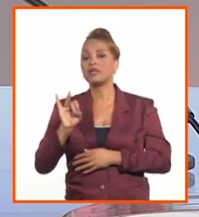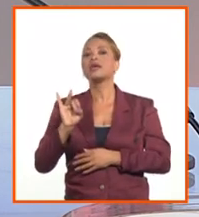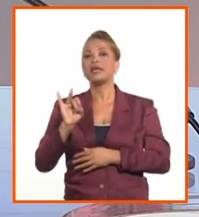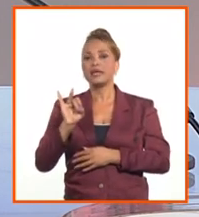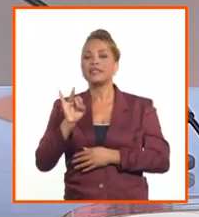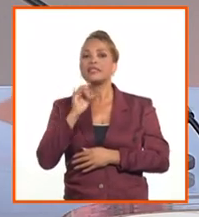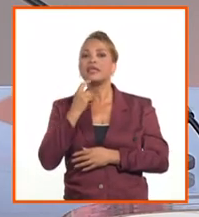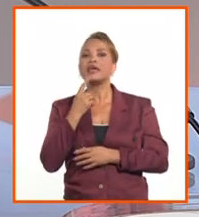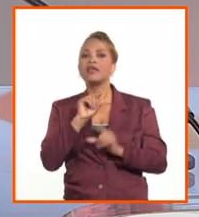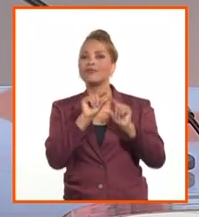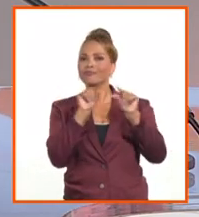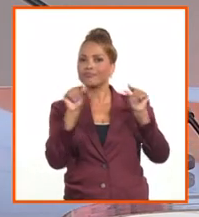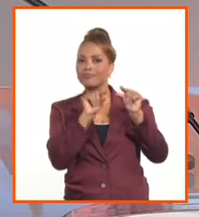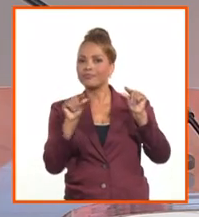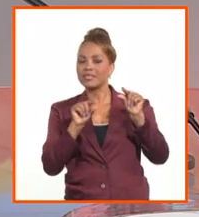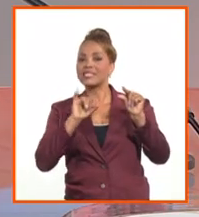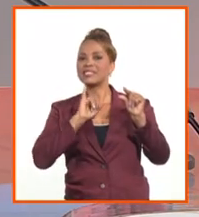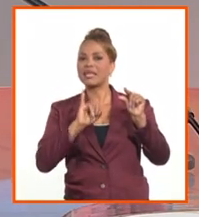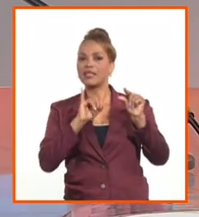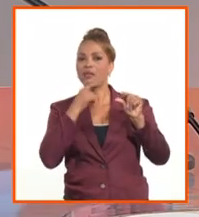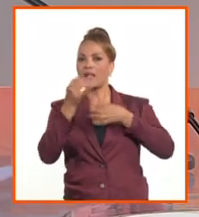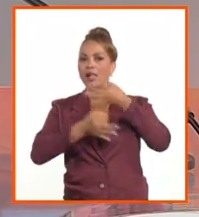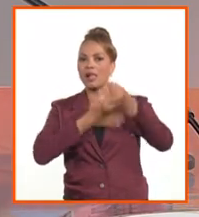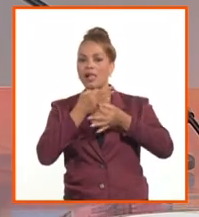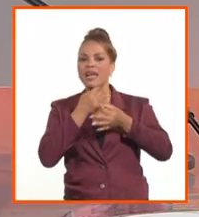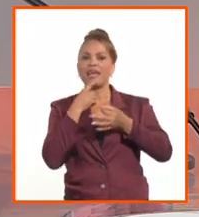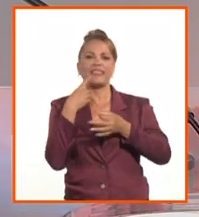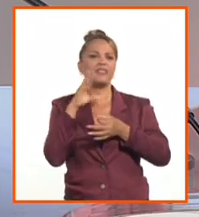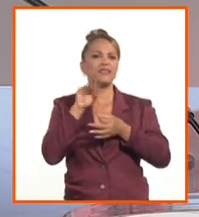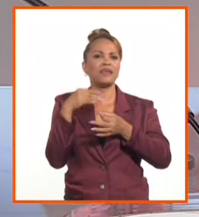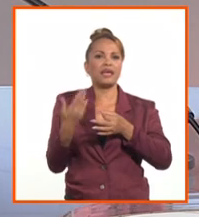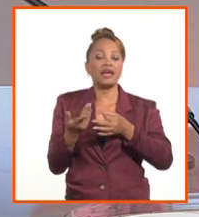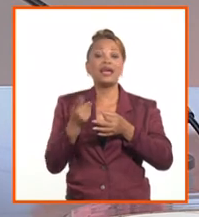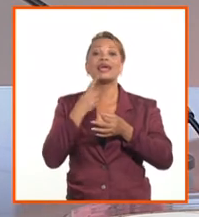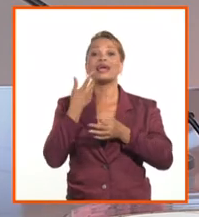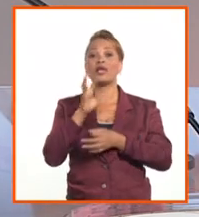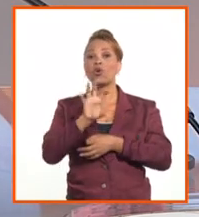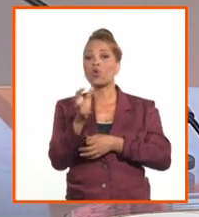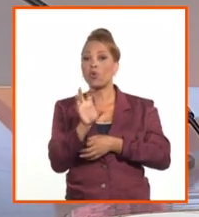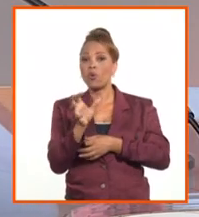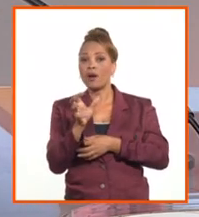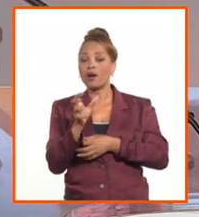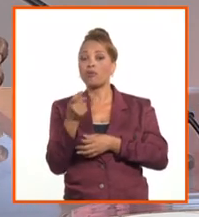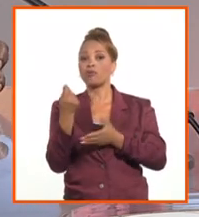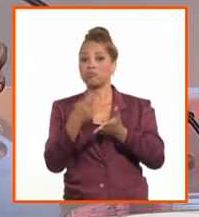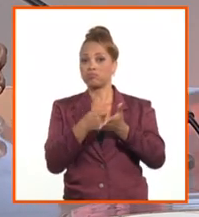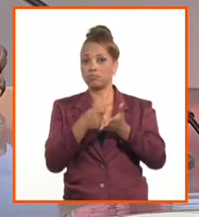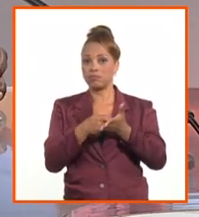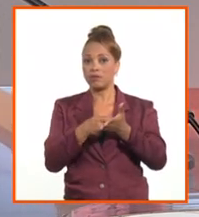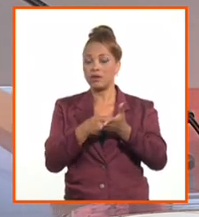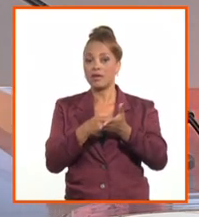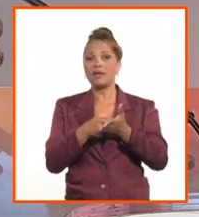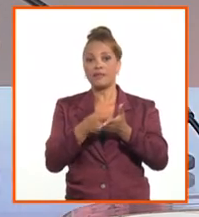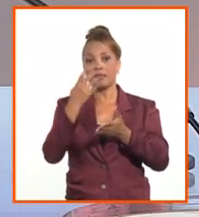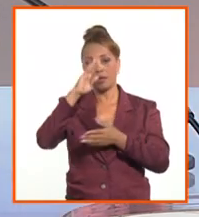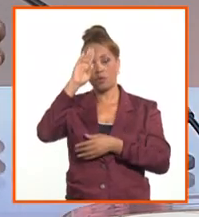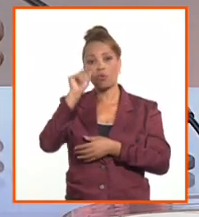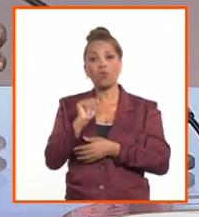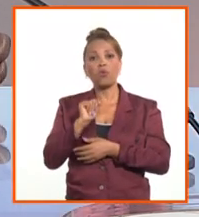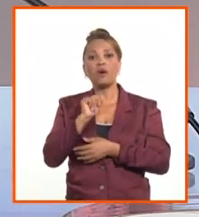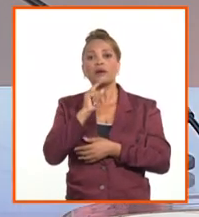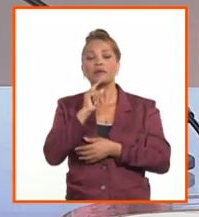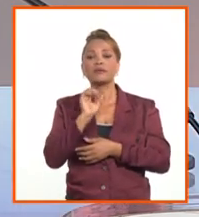sexto, y voy a leer textualmente, que establece que los bancos e instituciones financieras no bancarias cubanas, según